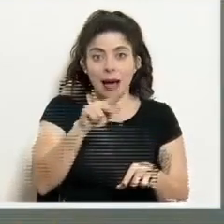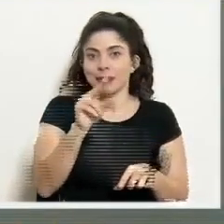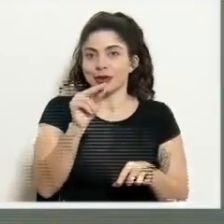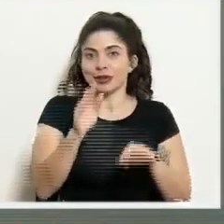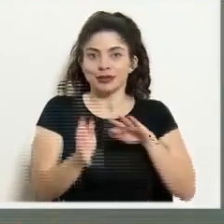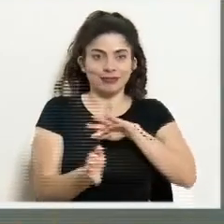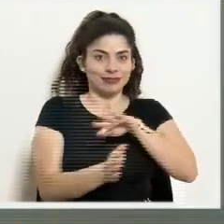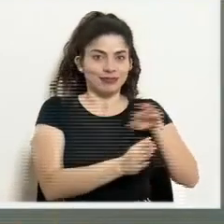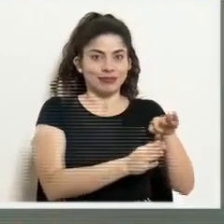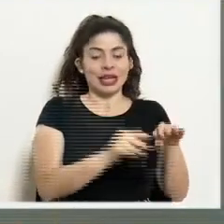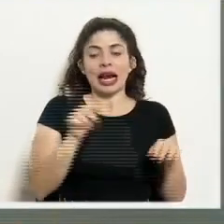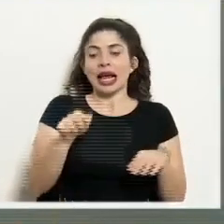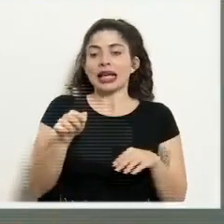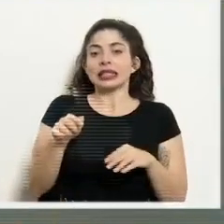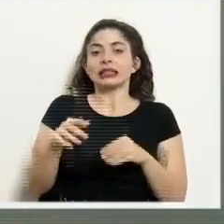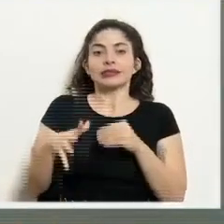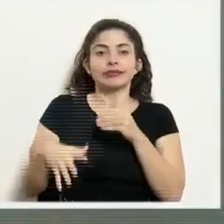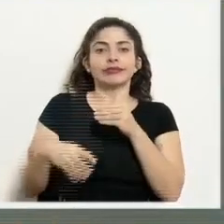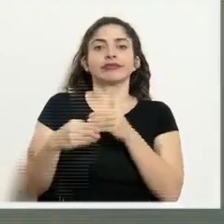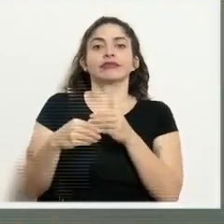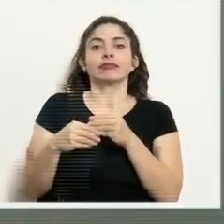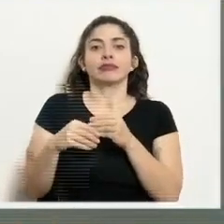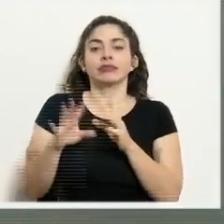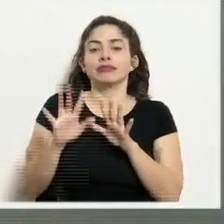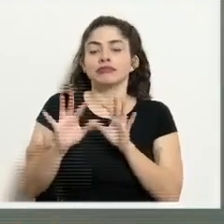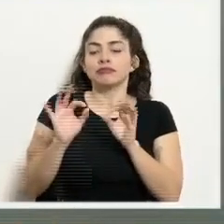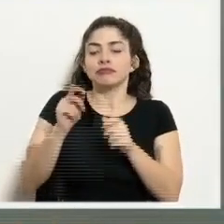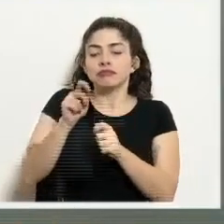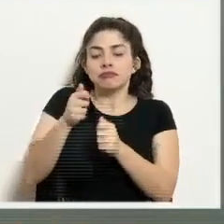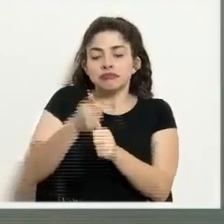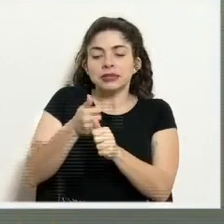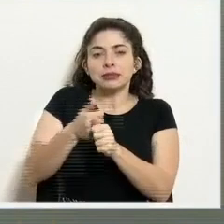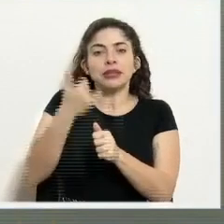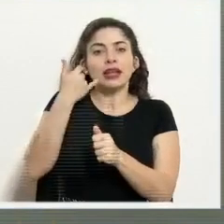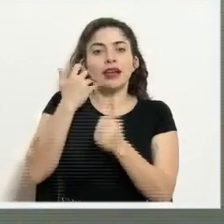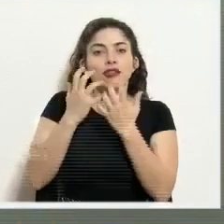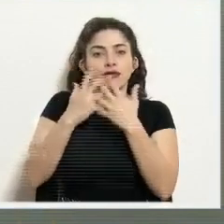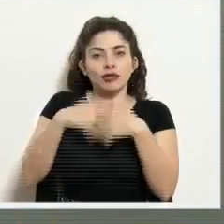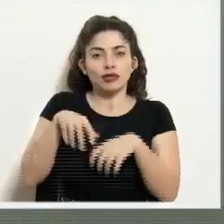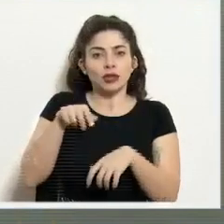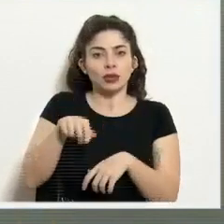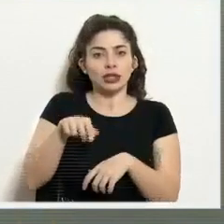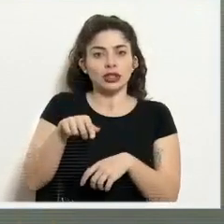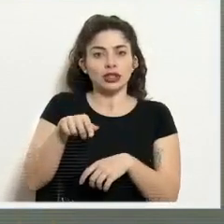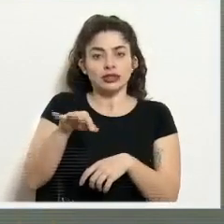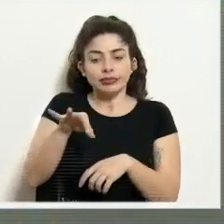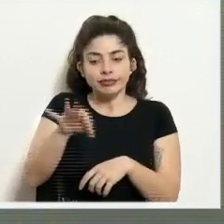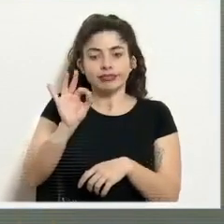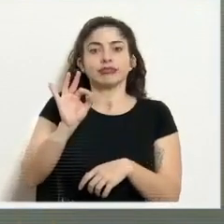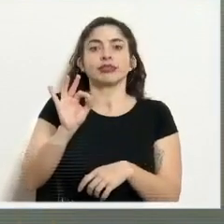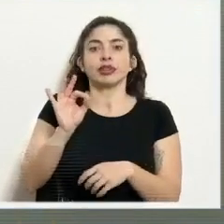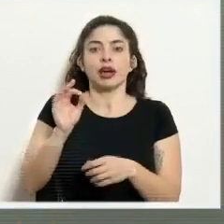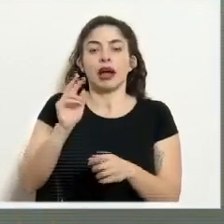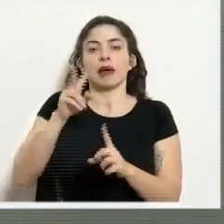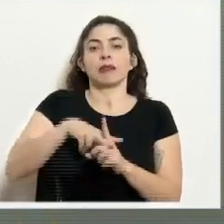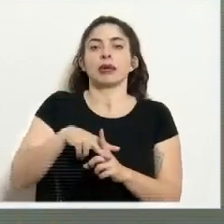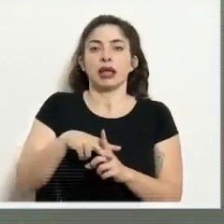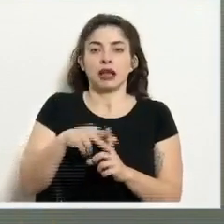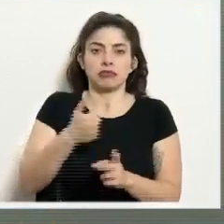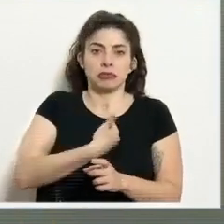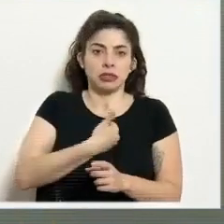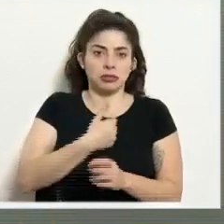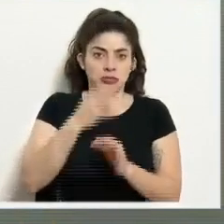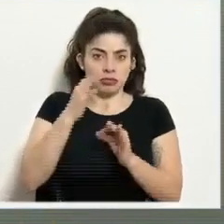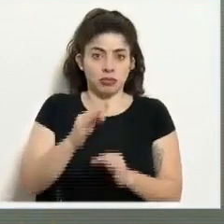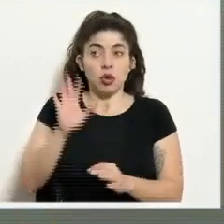que será una opción más de la configuración del teléfono. A través de toda esta implementación,